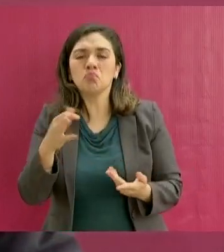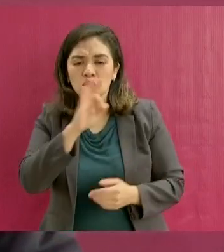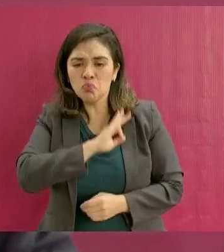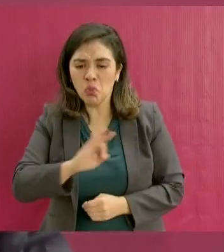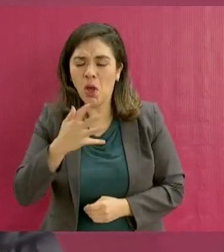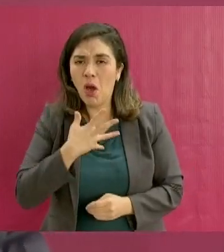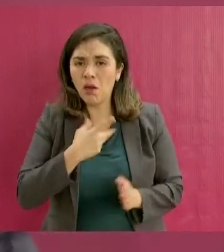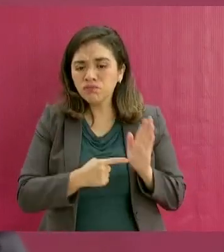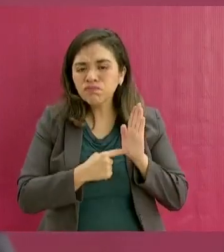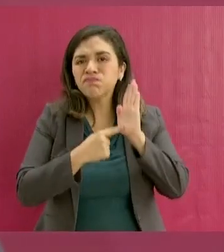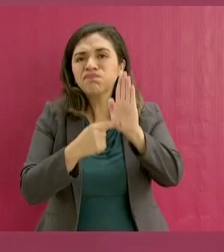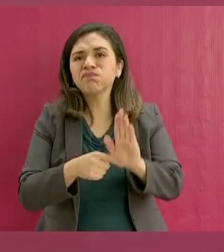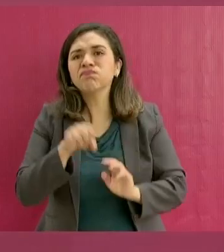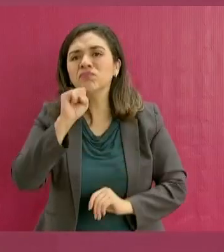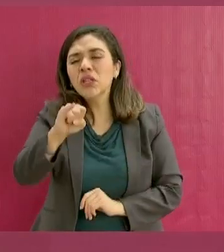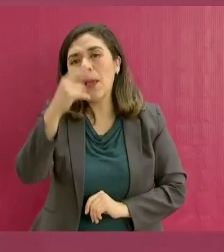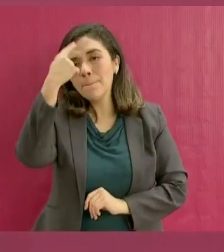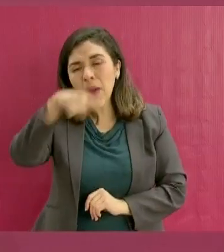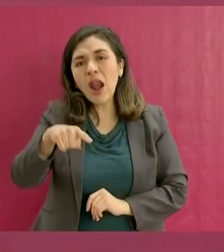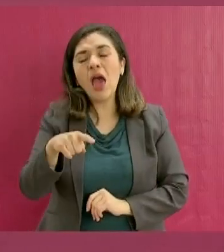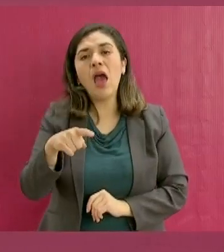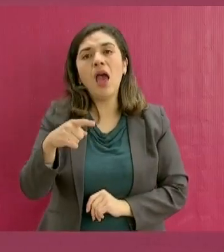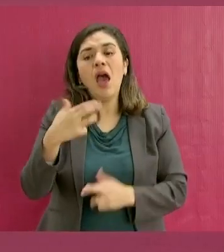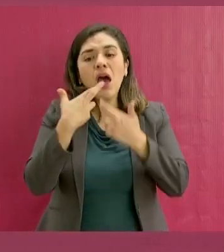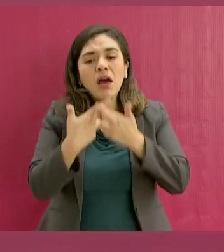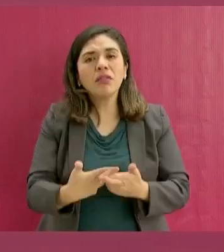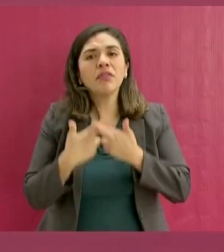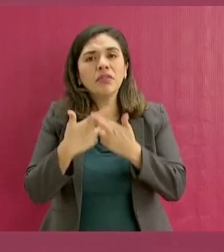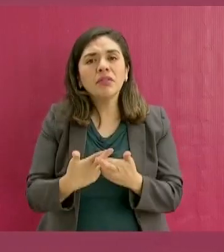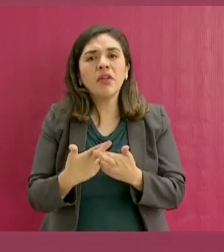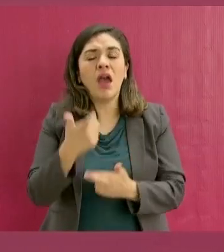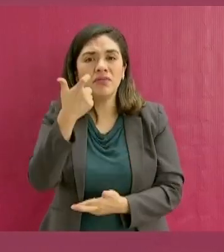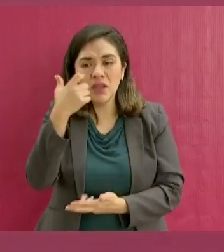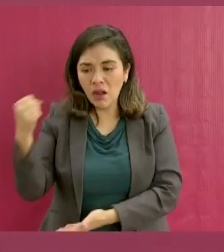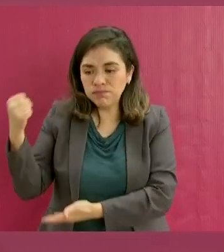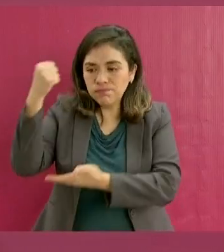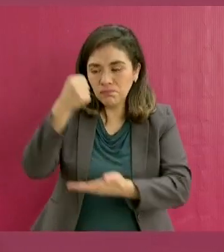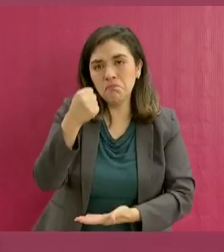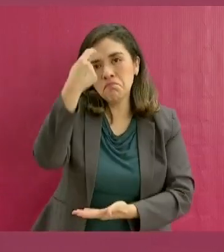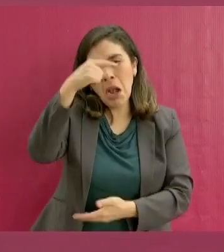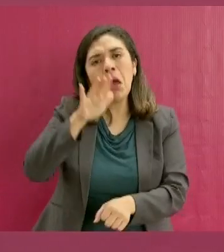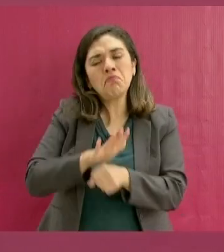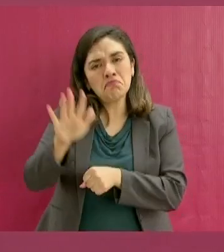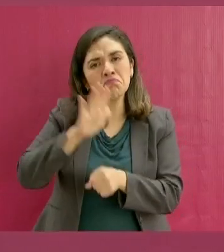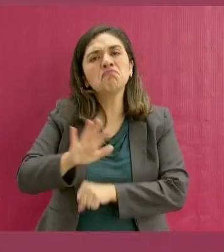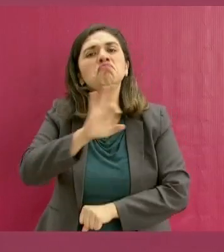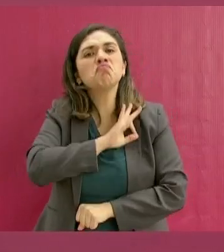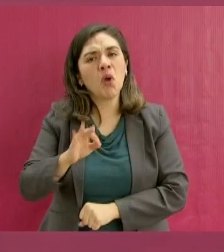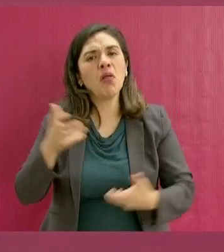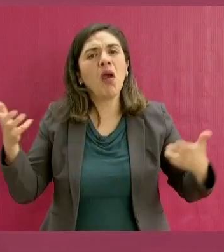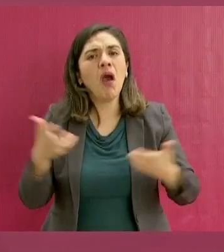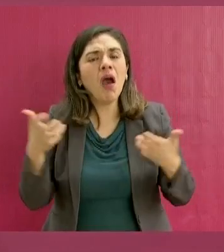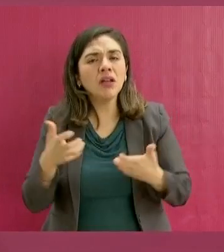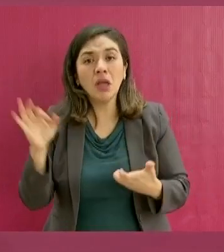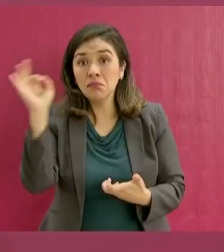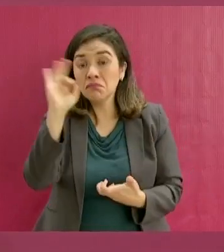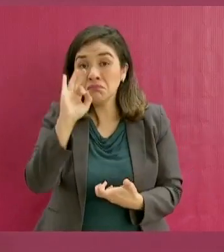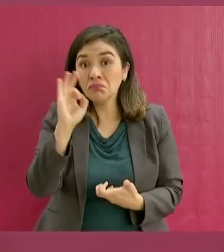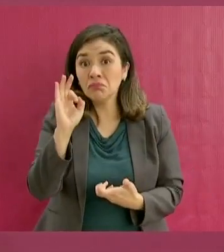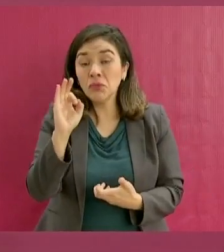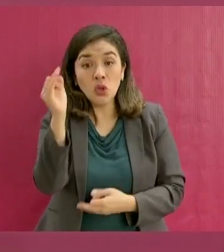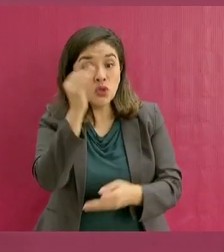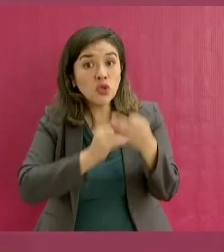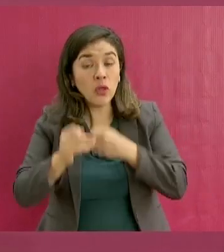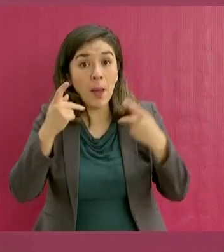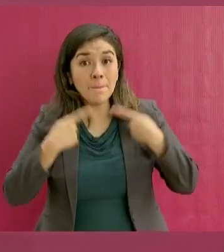de recursos para garantizar que todo